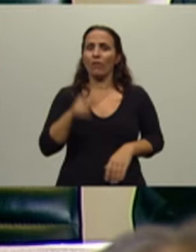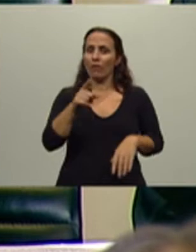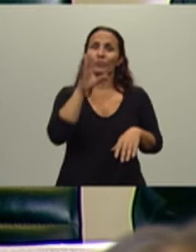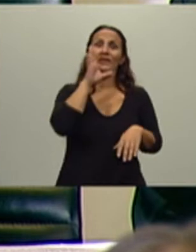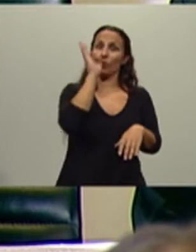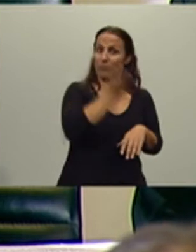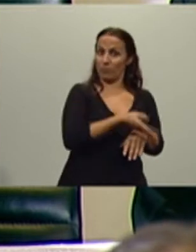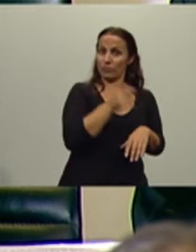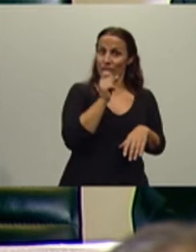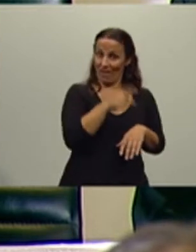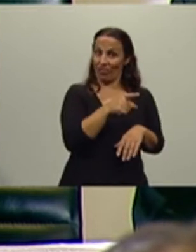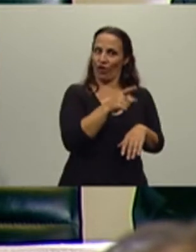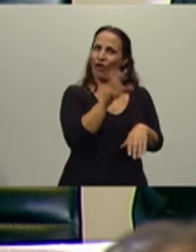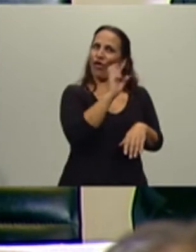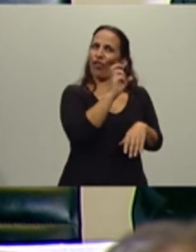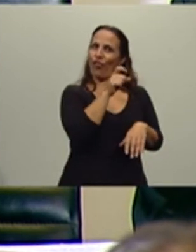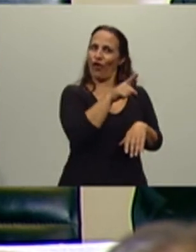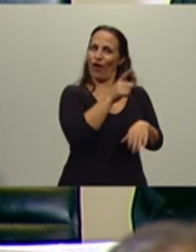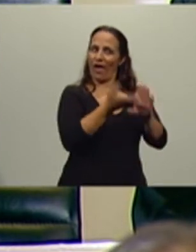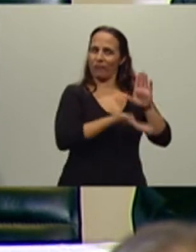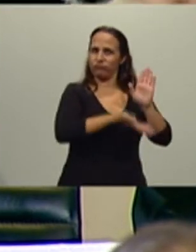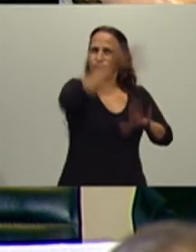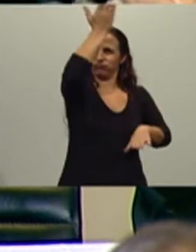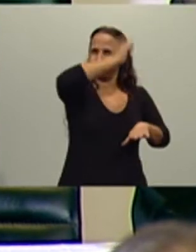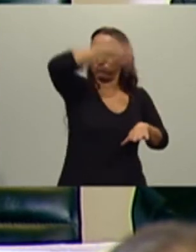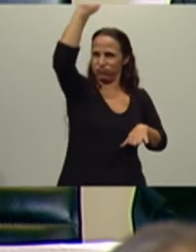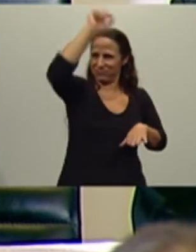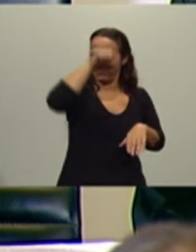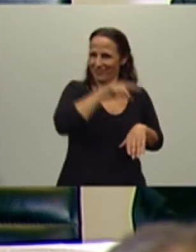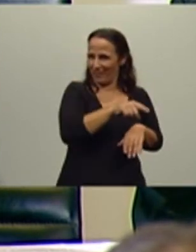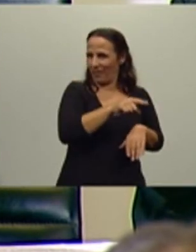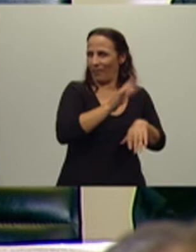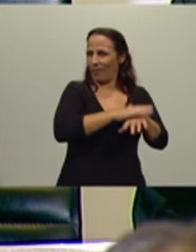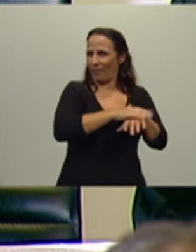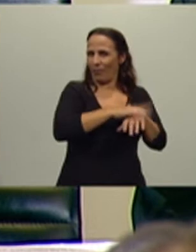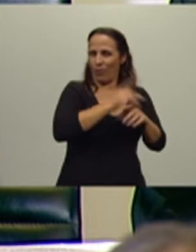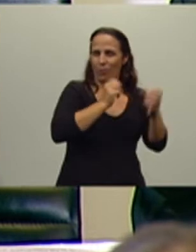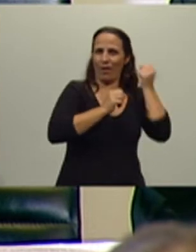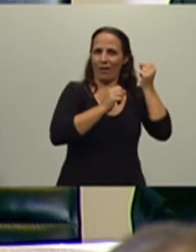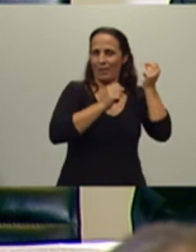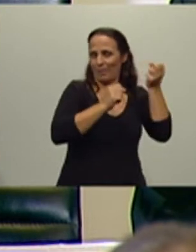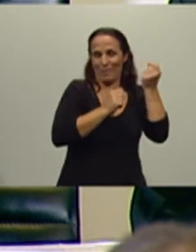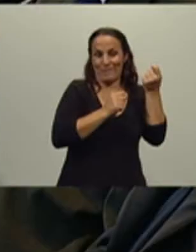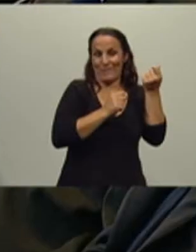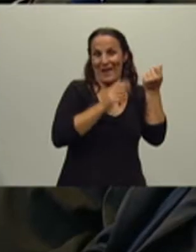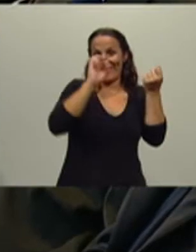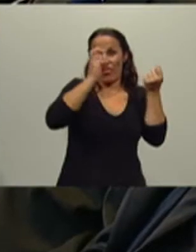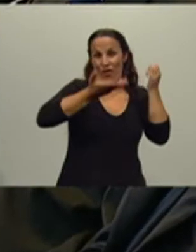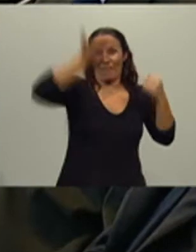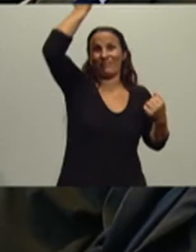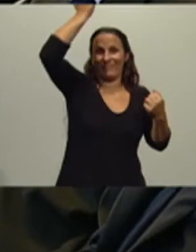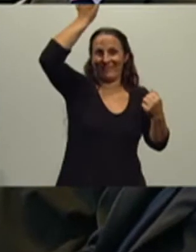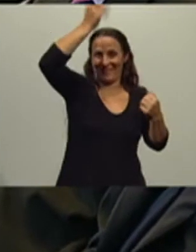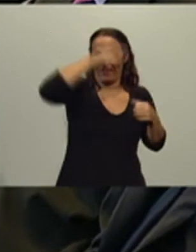50% el dólar si había ido a las nubes producto de la monstruosa devaluación del Rodrigazo, entonces